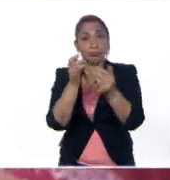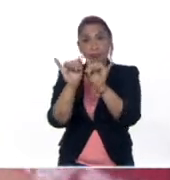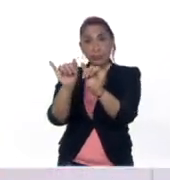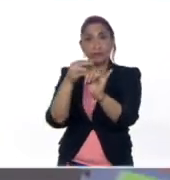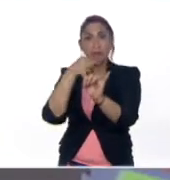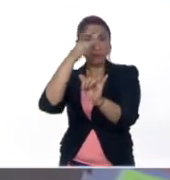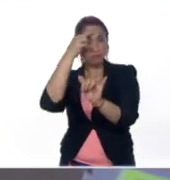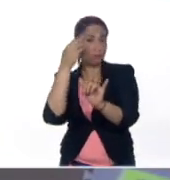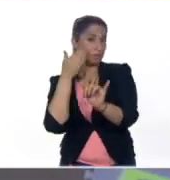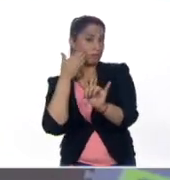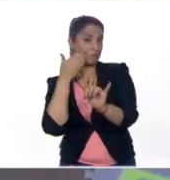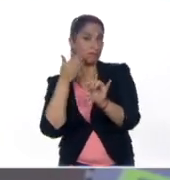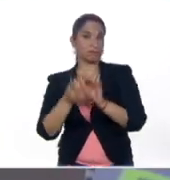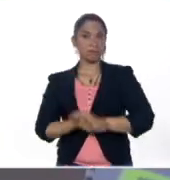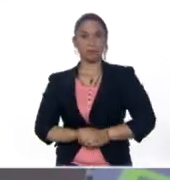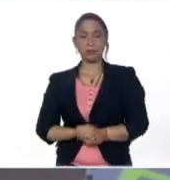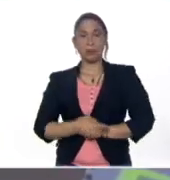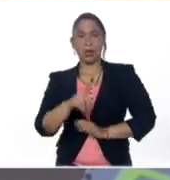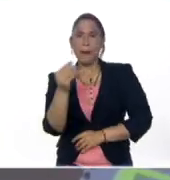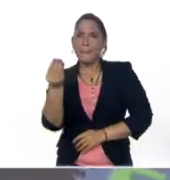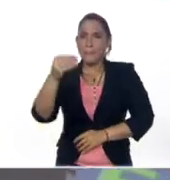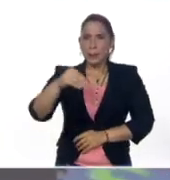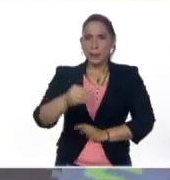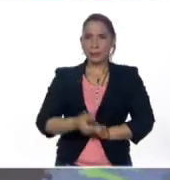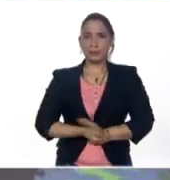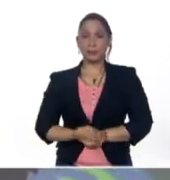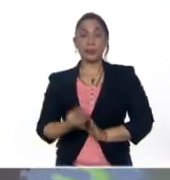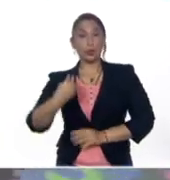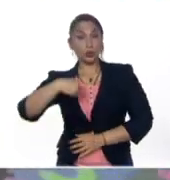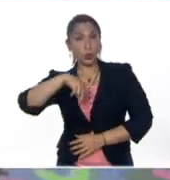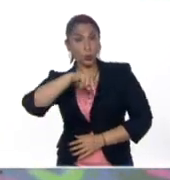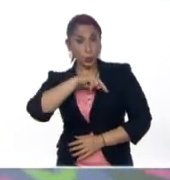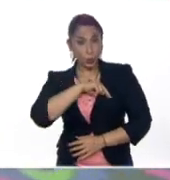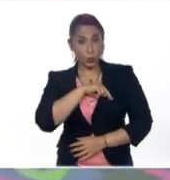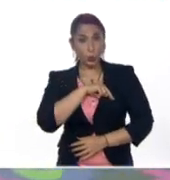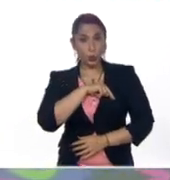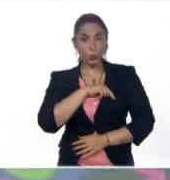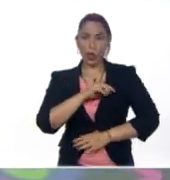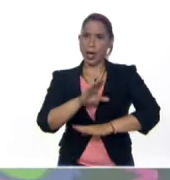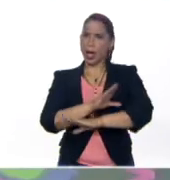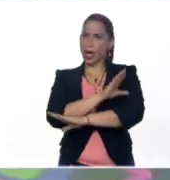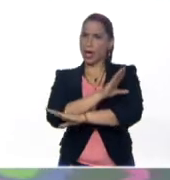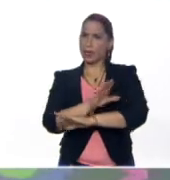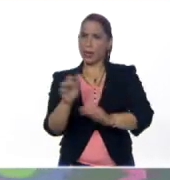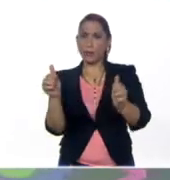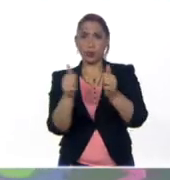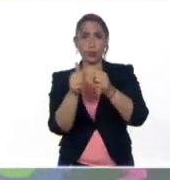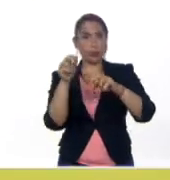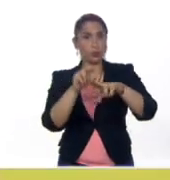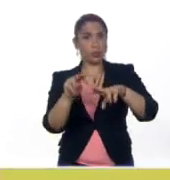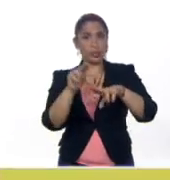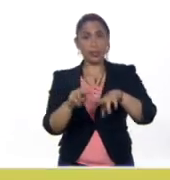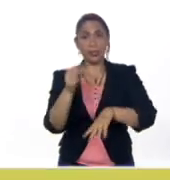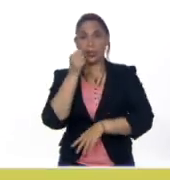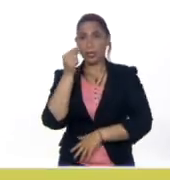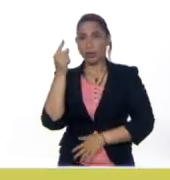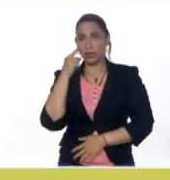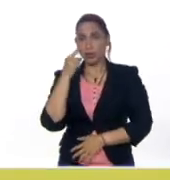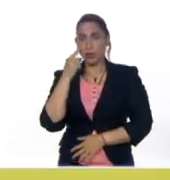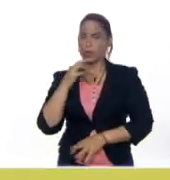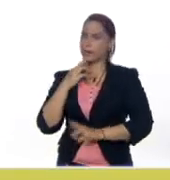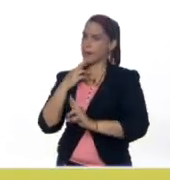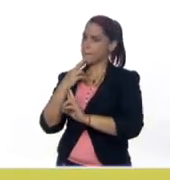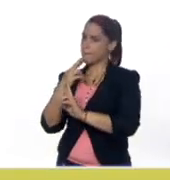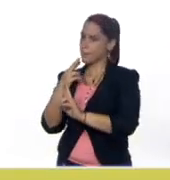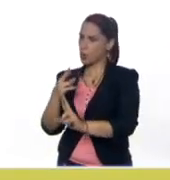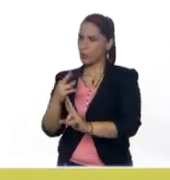¿verdad? Además de eso, si nosotros la cantamos con las niñas y los niños, vamos a responder